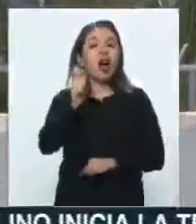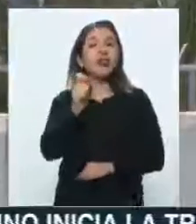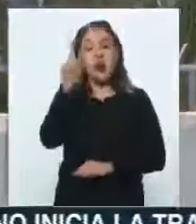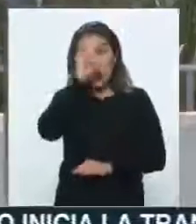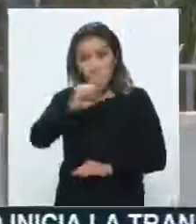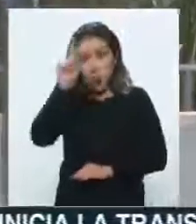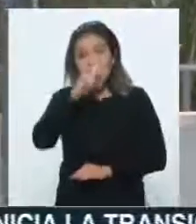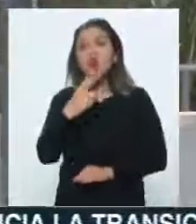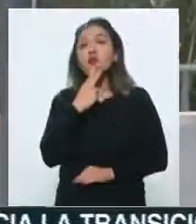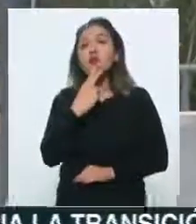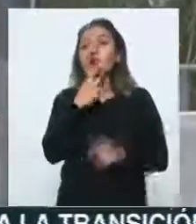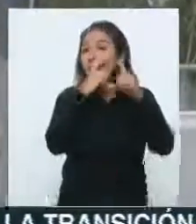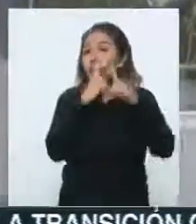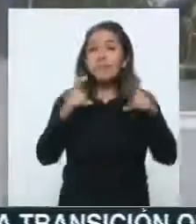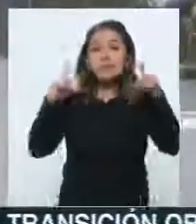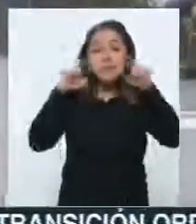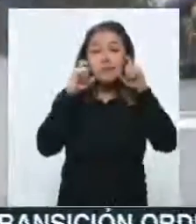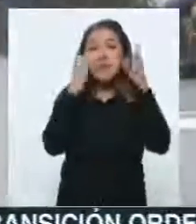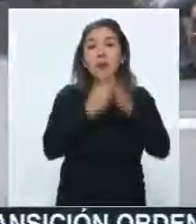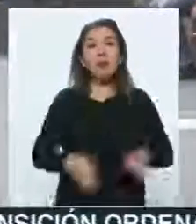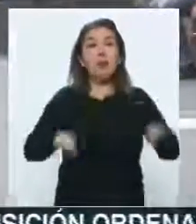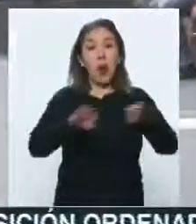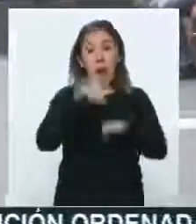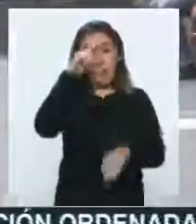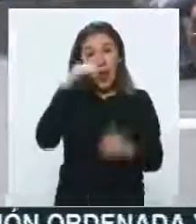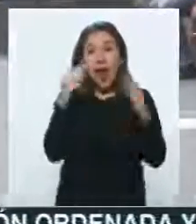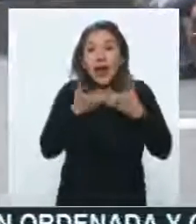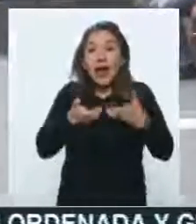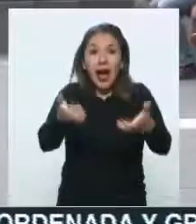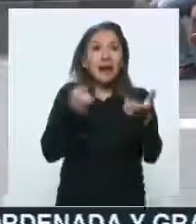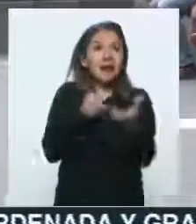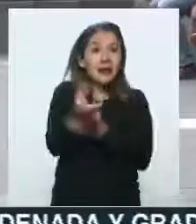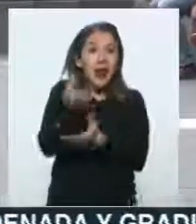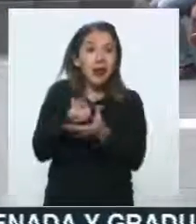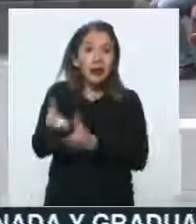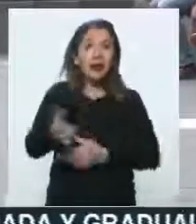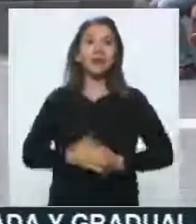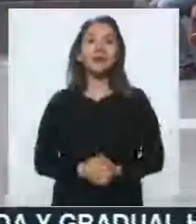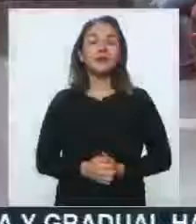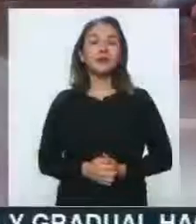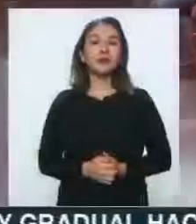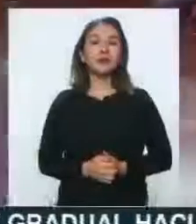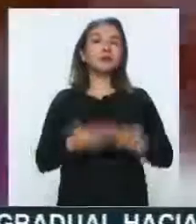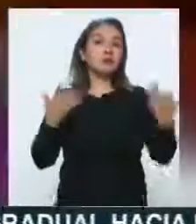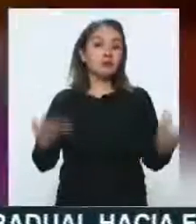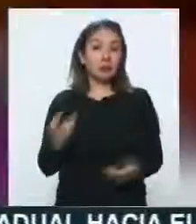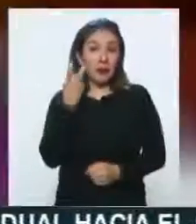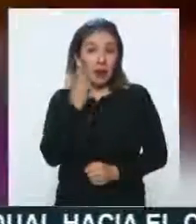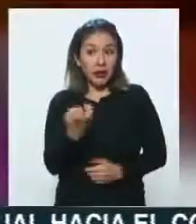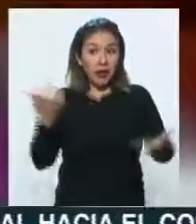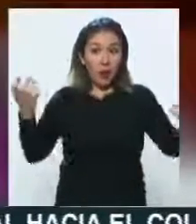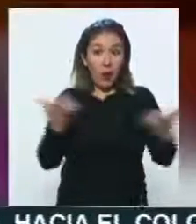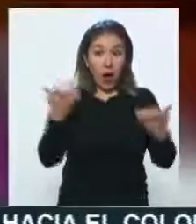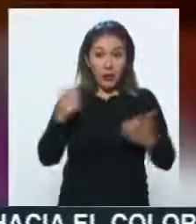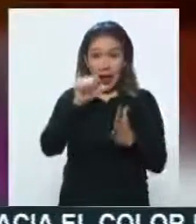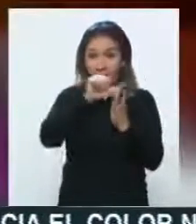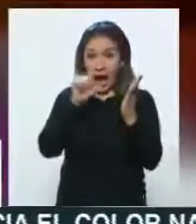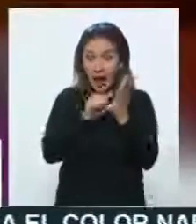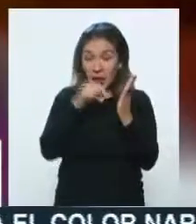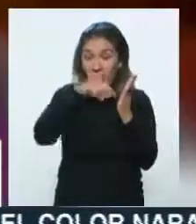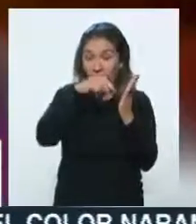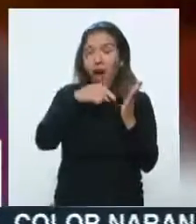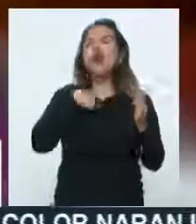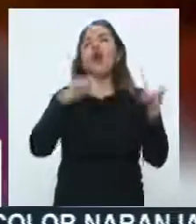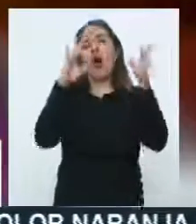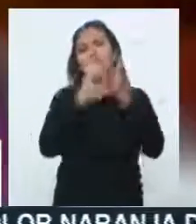la recomendación de usar cubrebocas al salir a las calles. Resulta que lo que nosotros hacemos en el artículo es